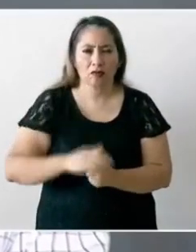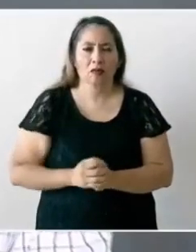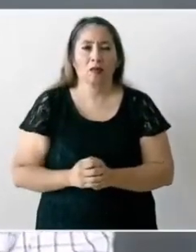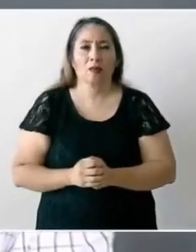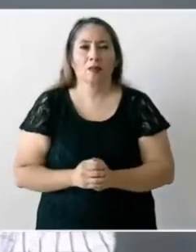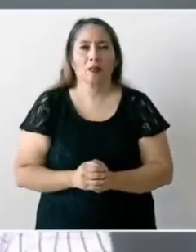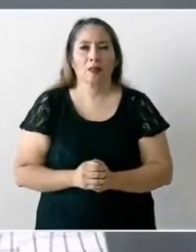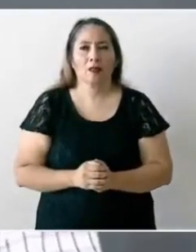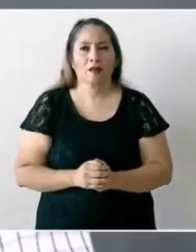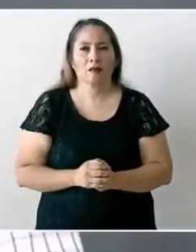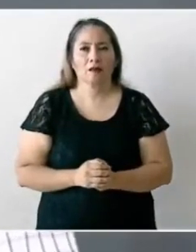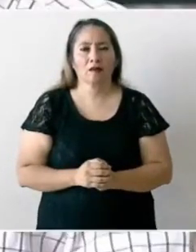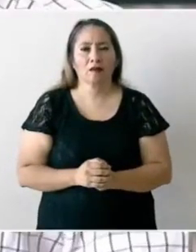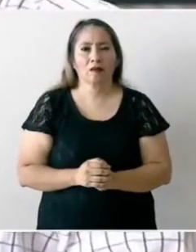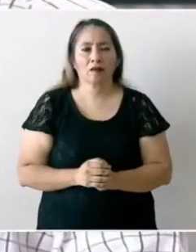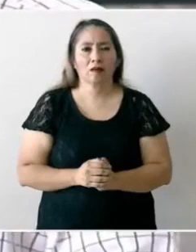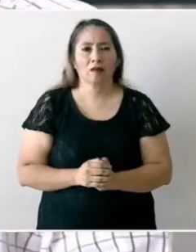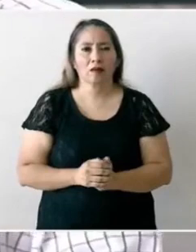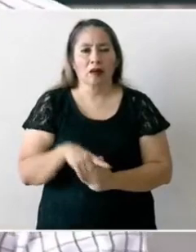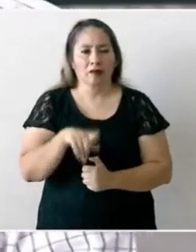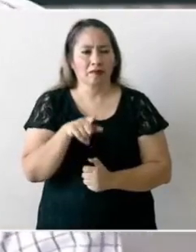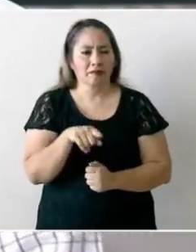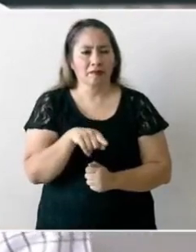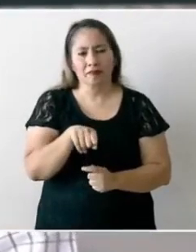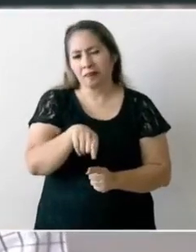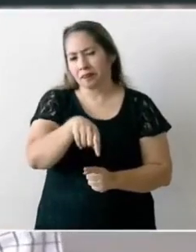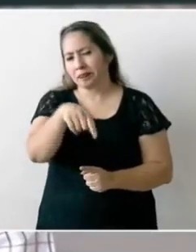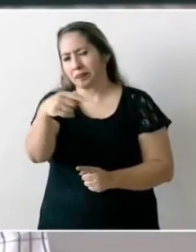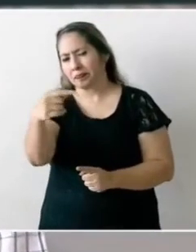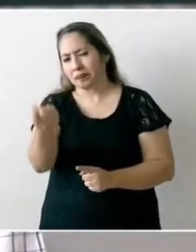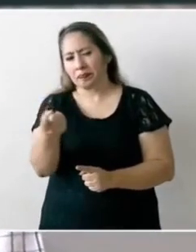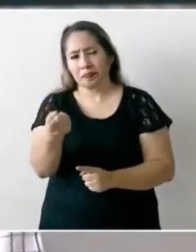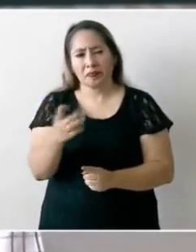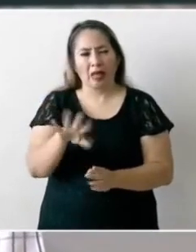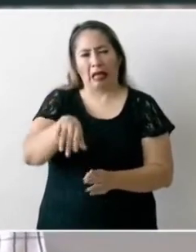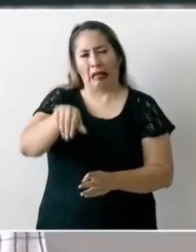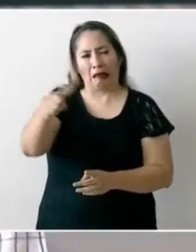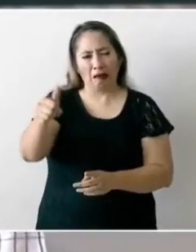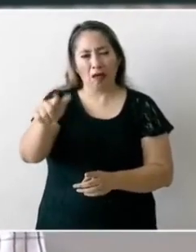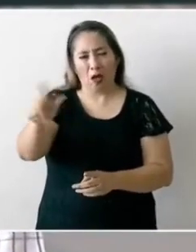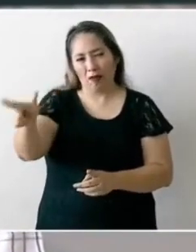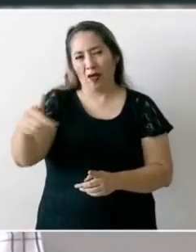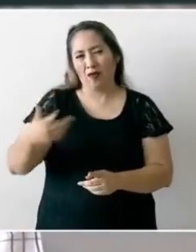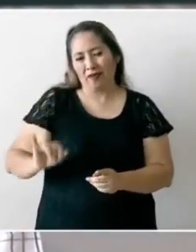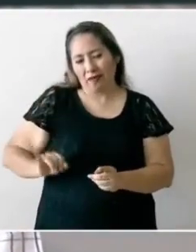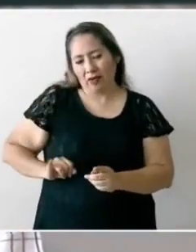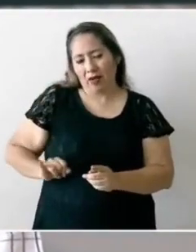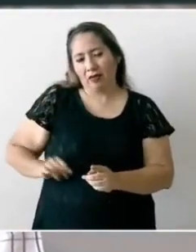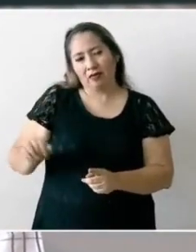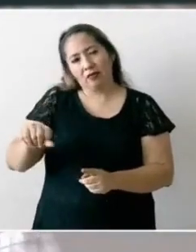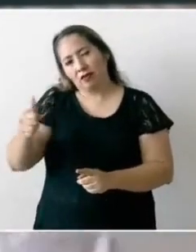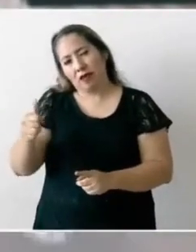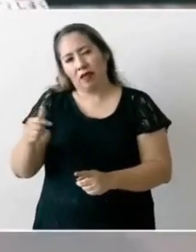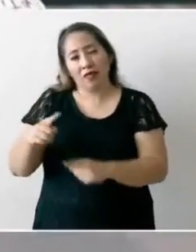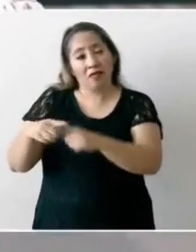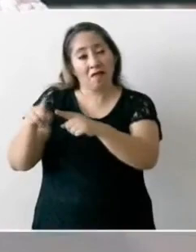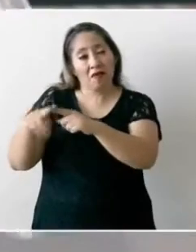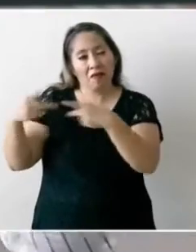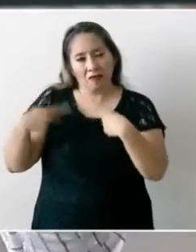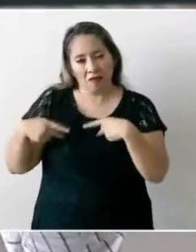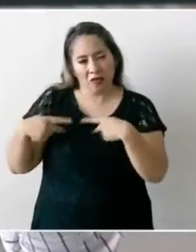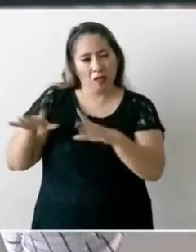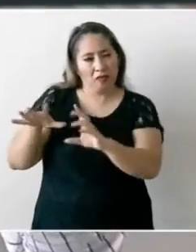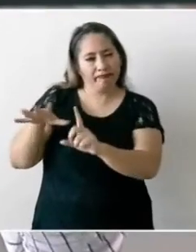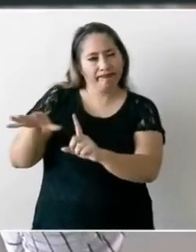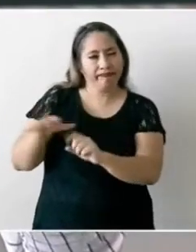están al servicio de los grupos de intereses creados y tienen una